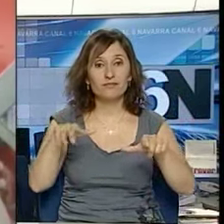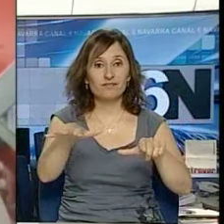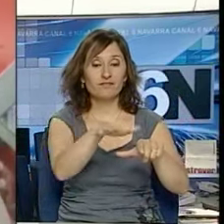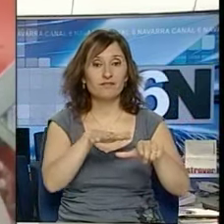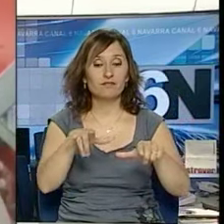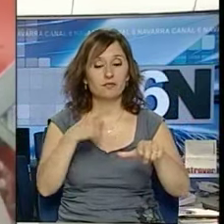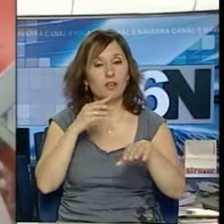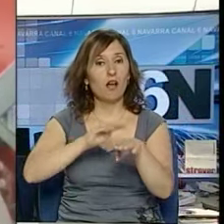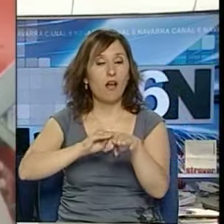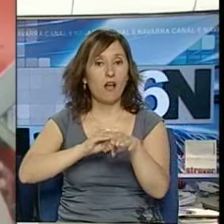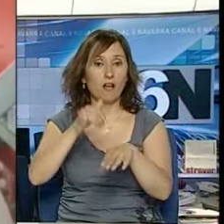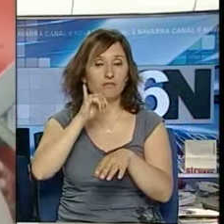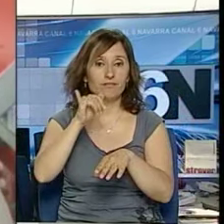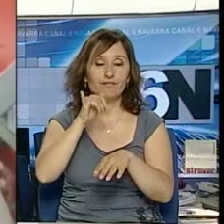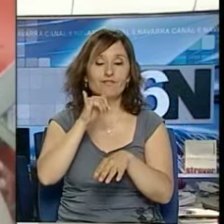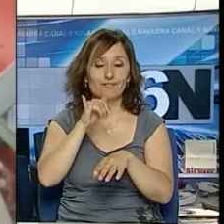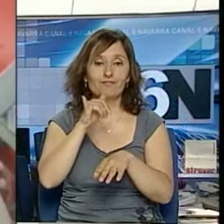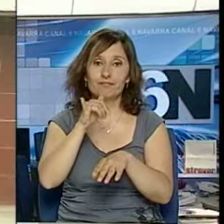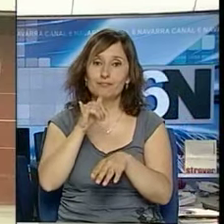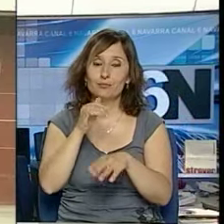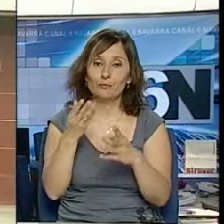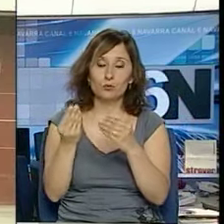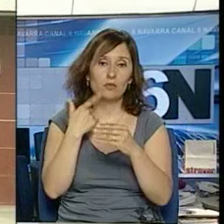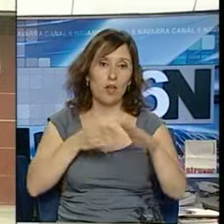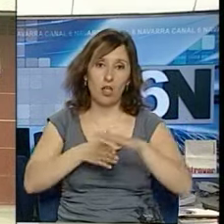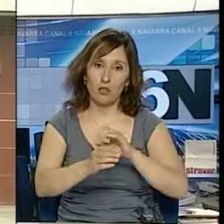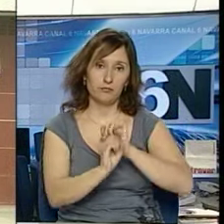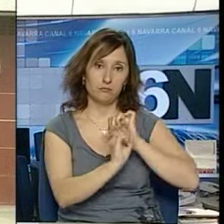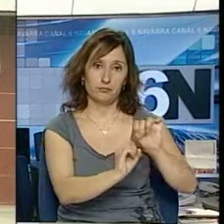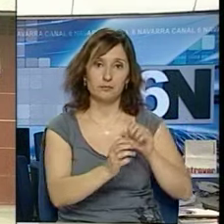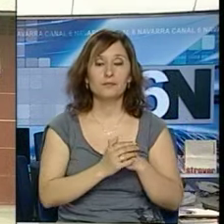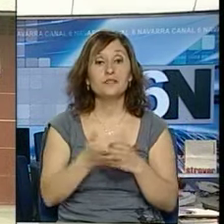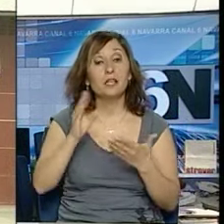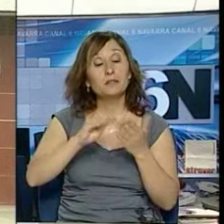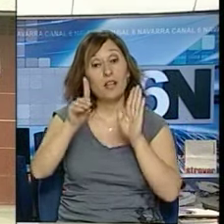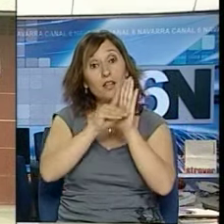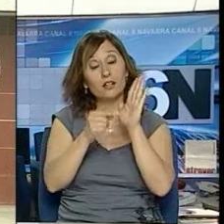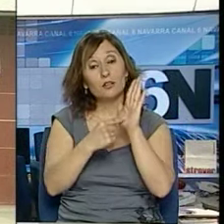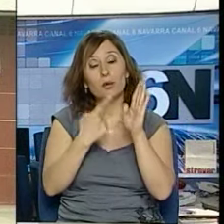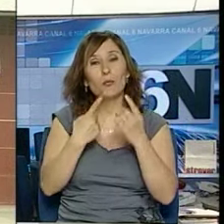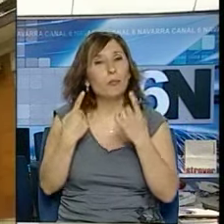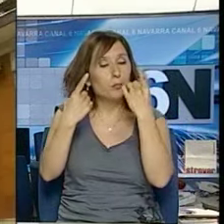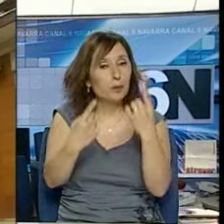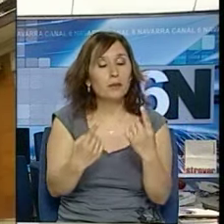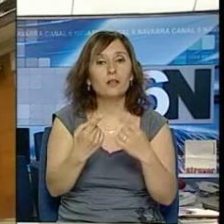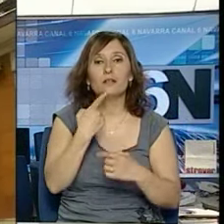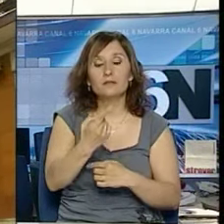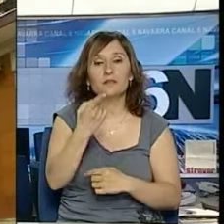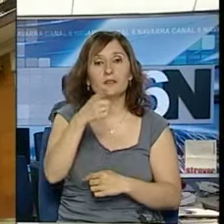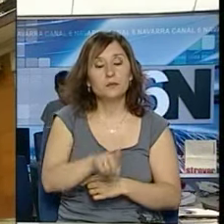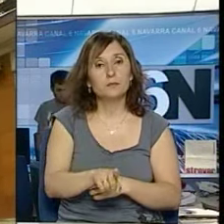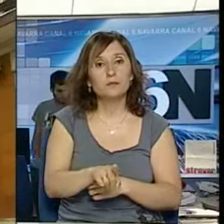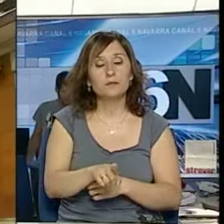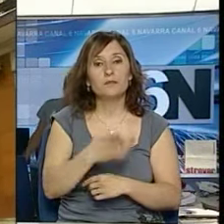el consumo de alcohol es bastante mayor. Además, este decreto regula por primera vez en nuestra comunidad los requisitos para